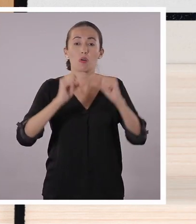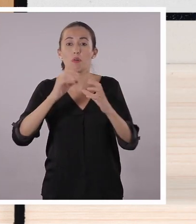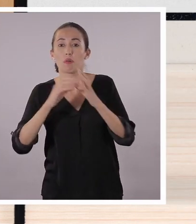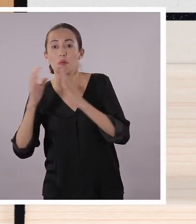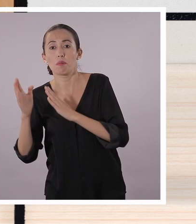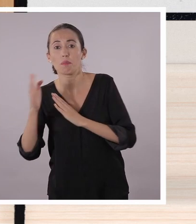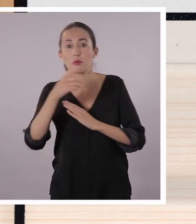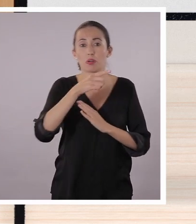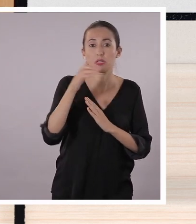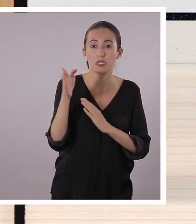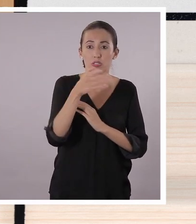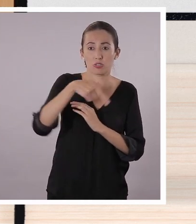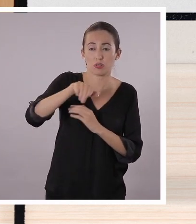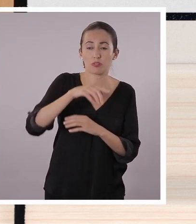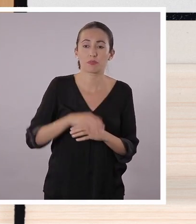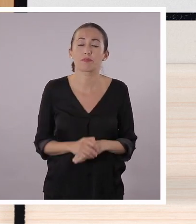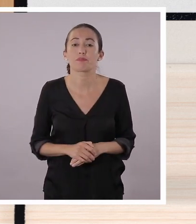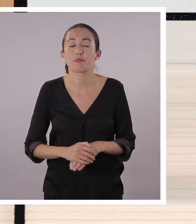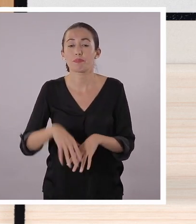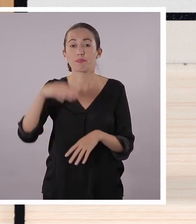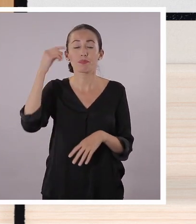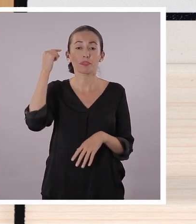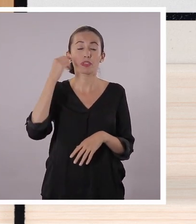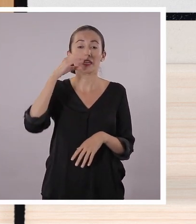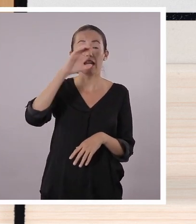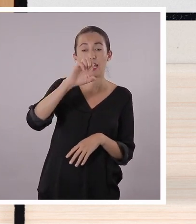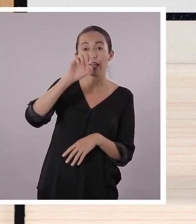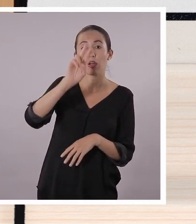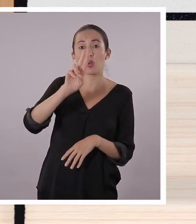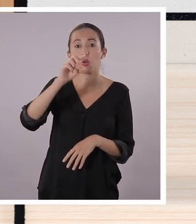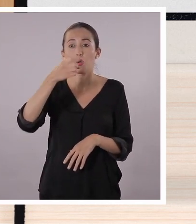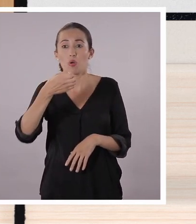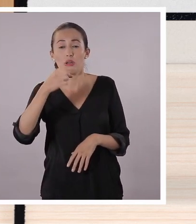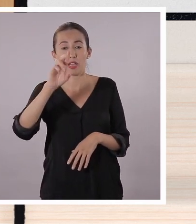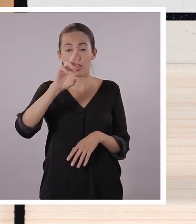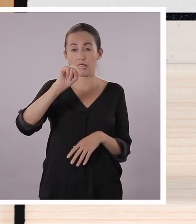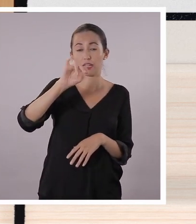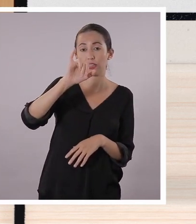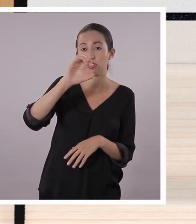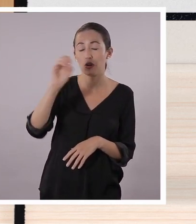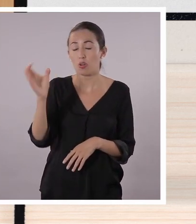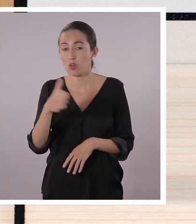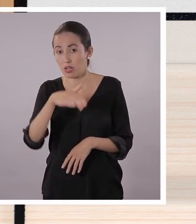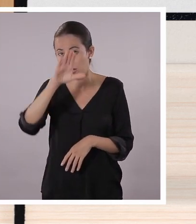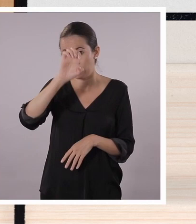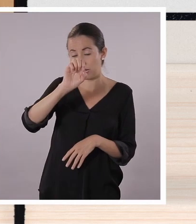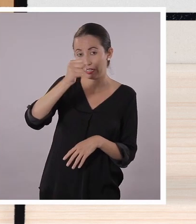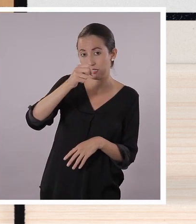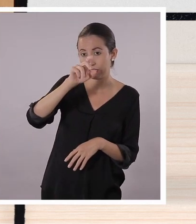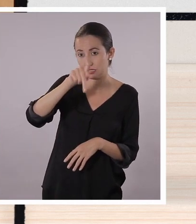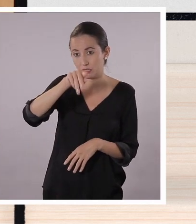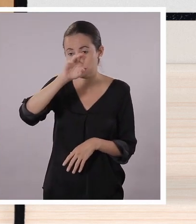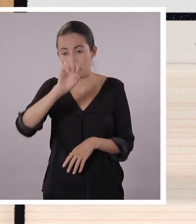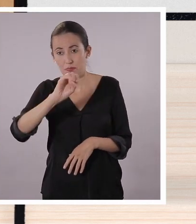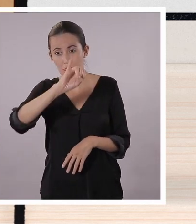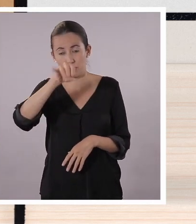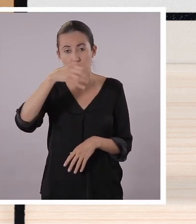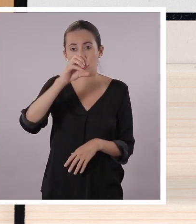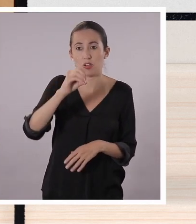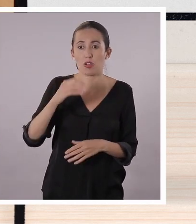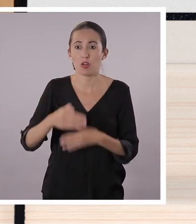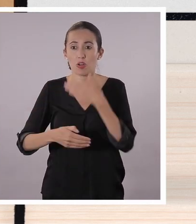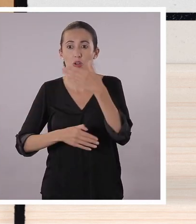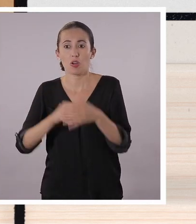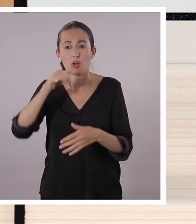poquito entender lo que dice. De hecho, Eugenio Espejo escribió en una de sus líneas que la mayoría de la población de aquel entonces estaba